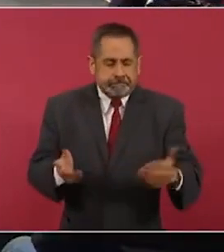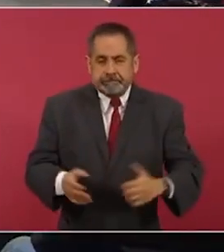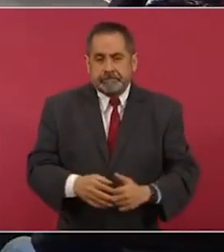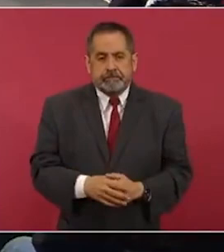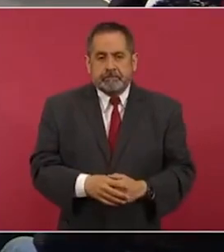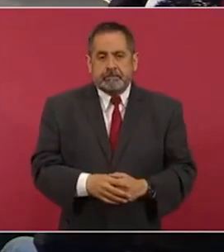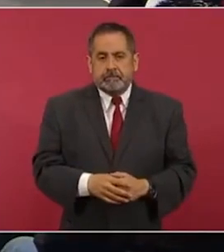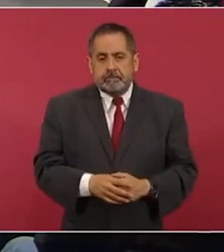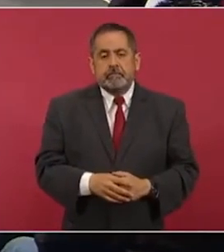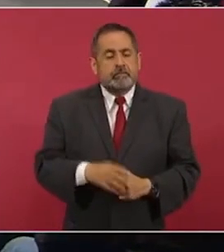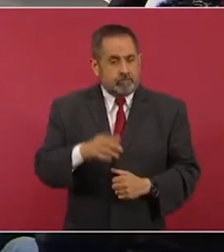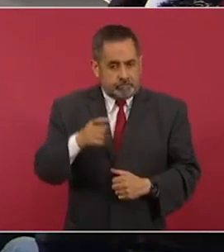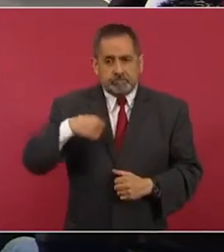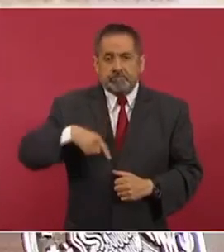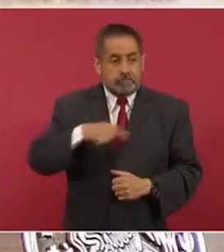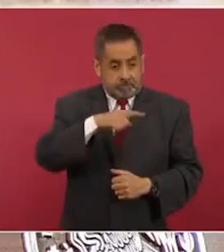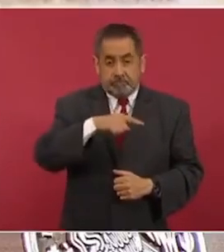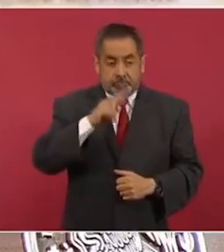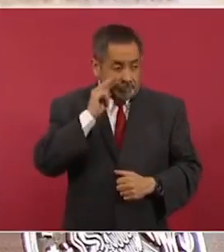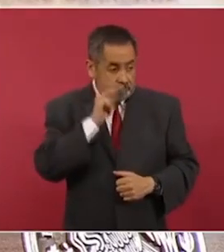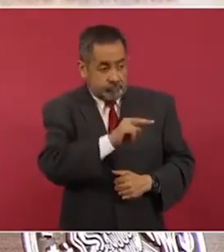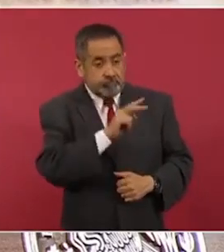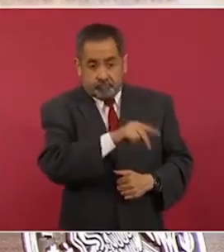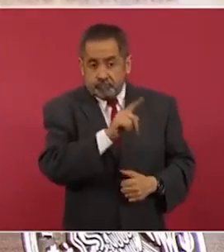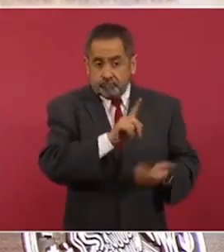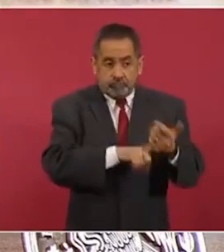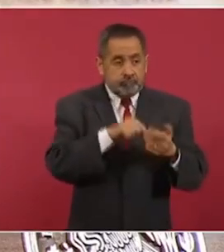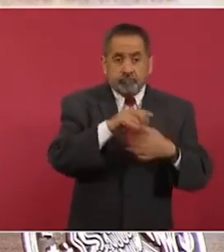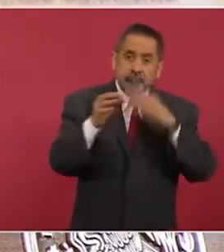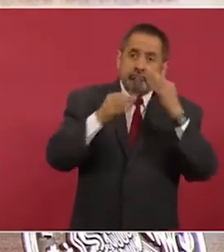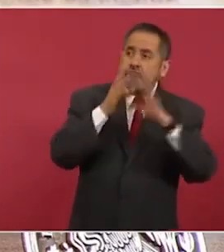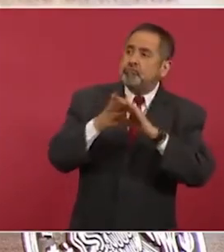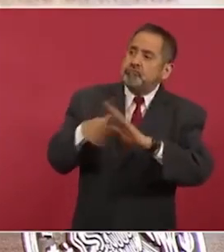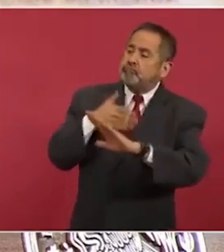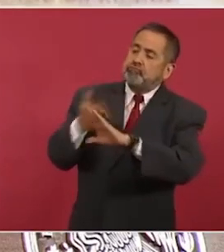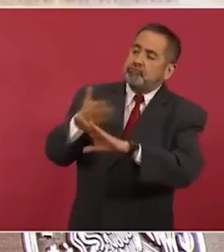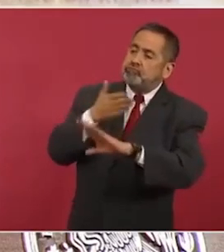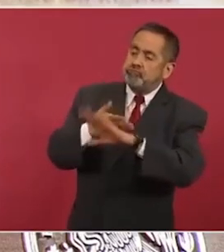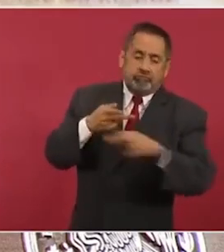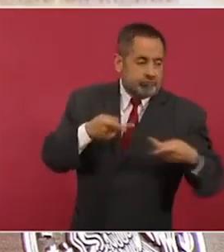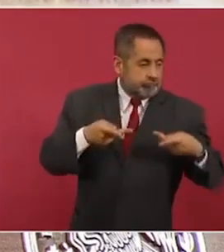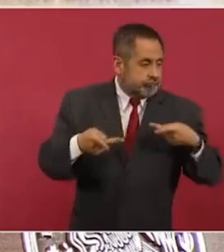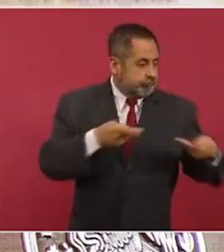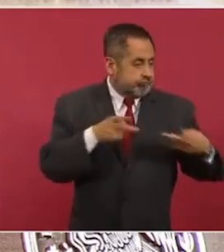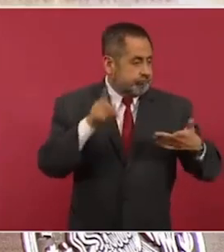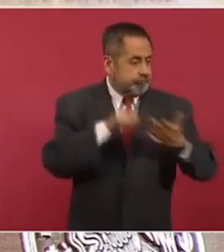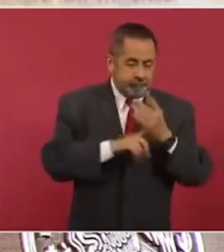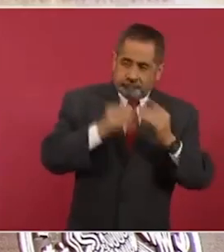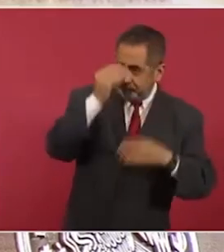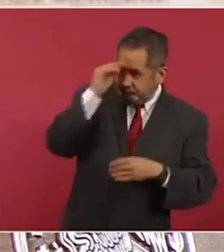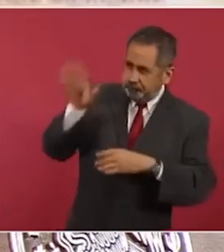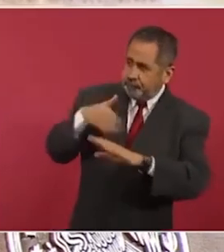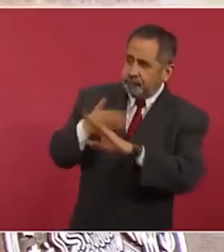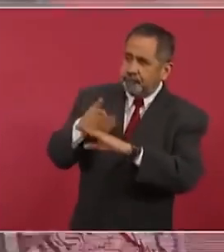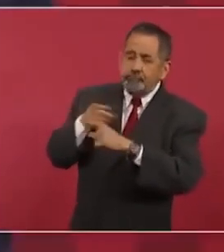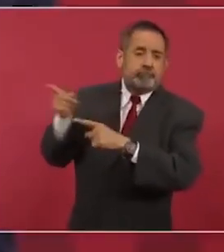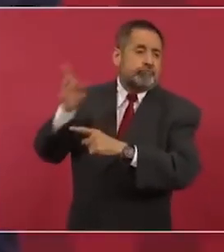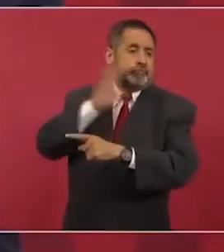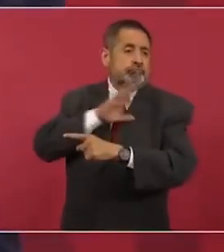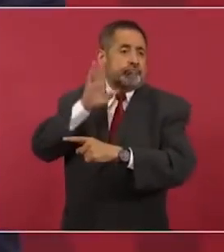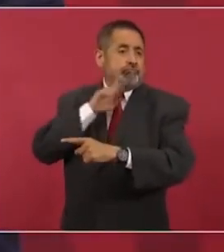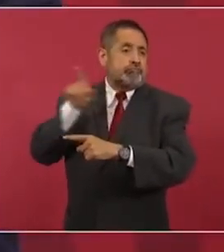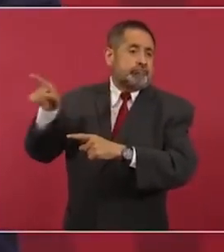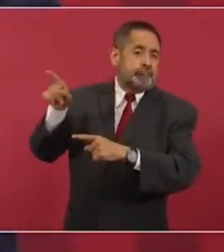porque sí hay una campaña en contra de lo que